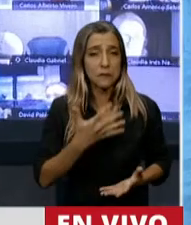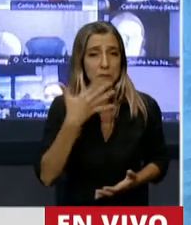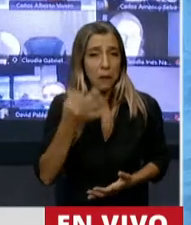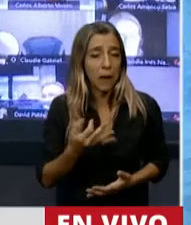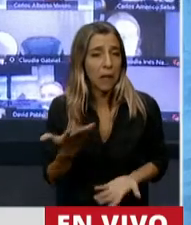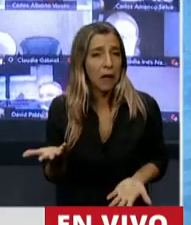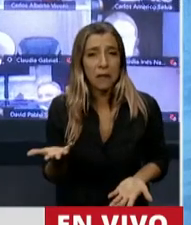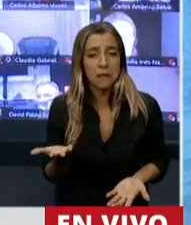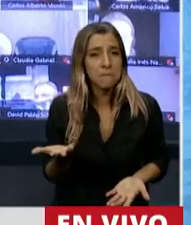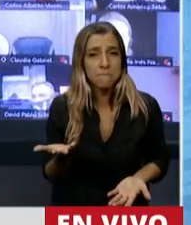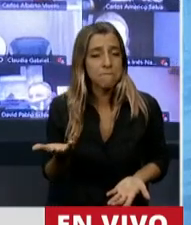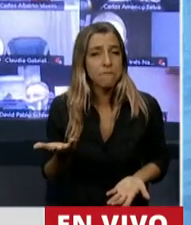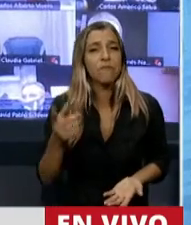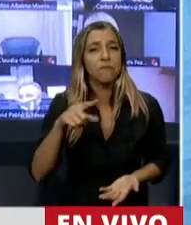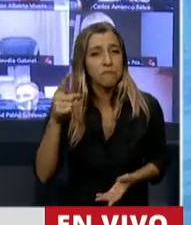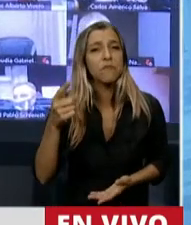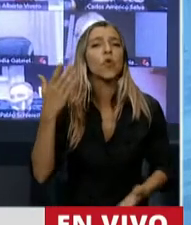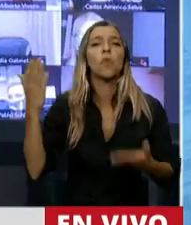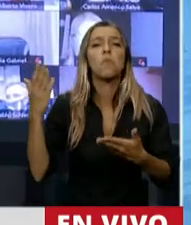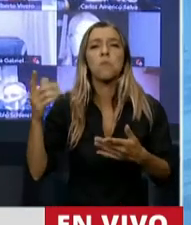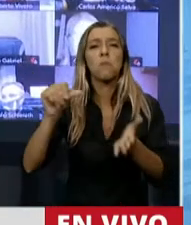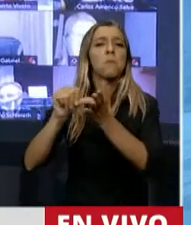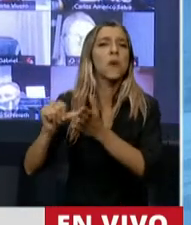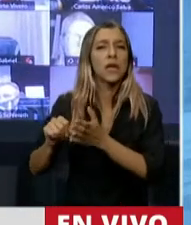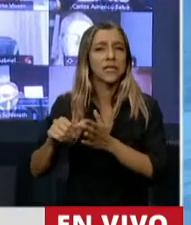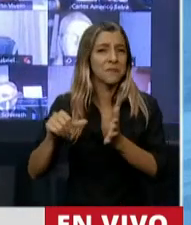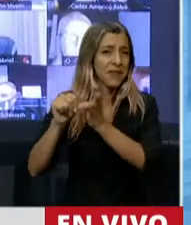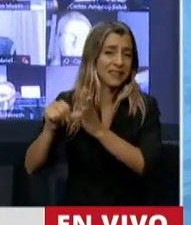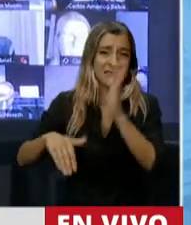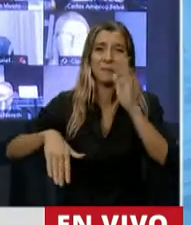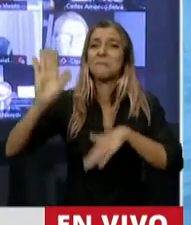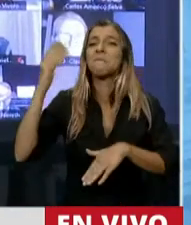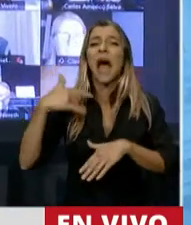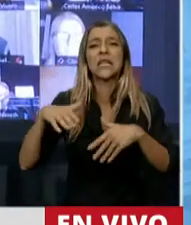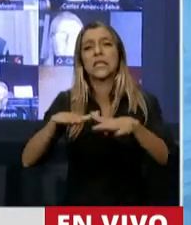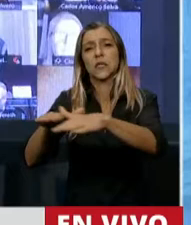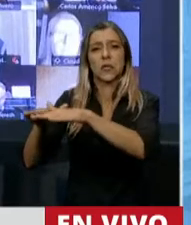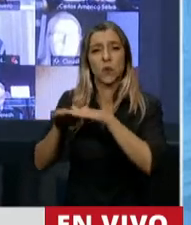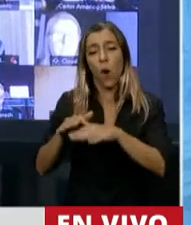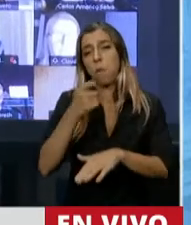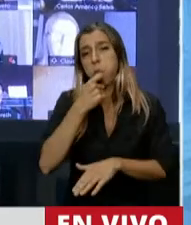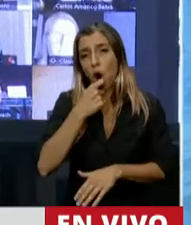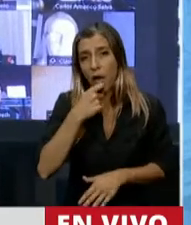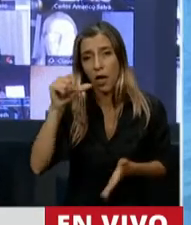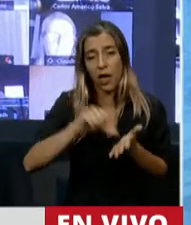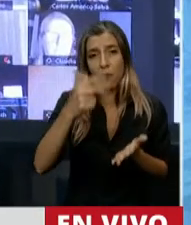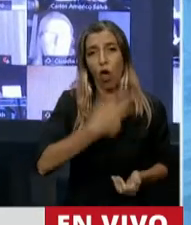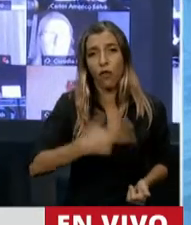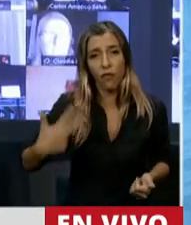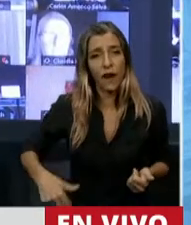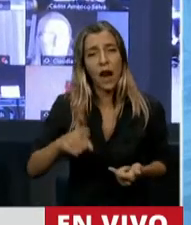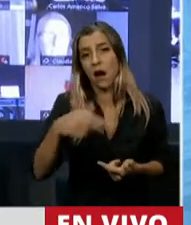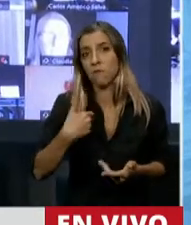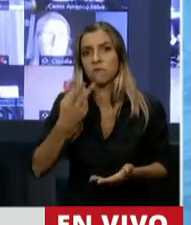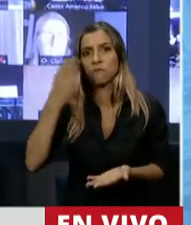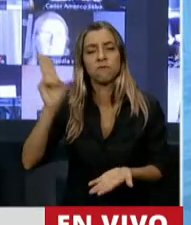presidenta, de los países más igualitarios del mundo? Le hablo de Dinamarca, por ejemplo, que tiene una presión